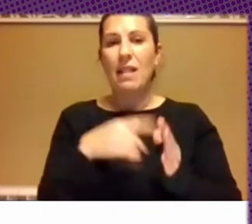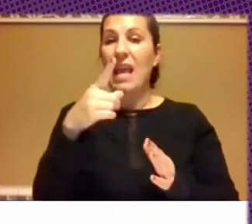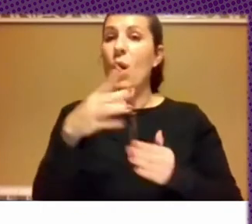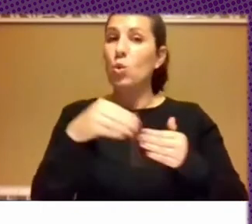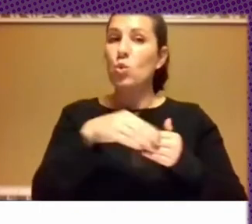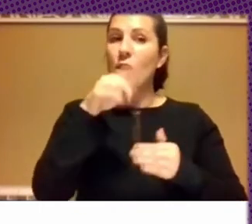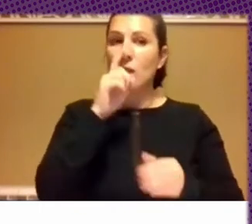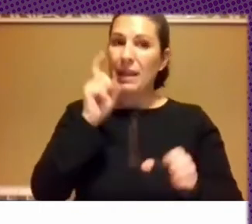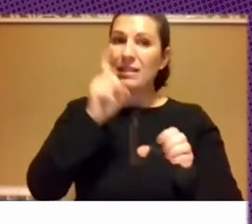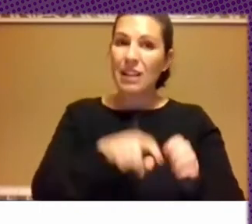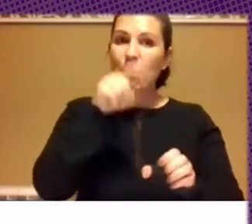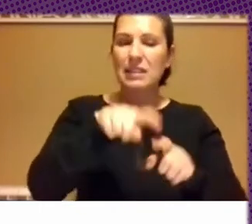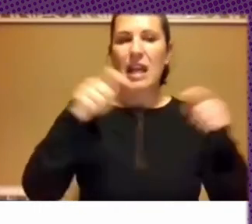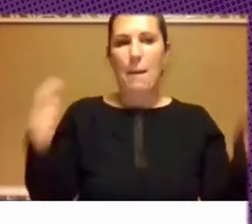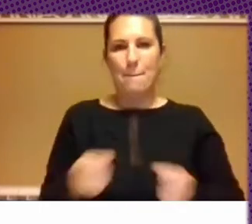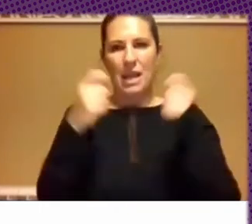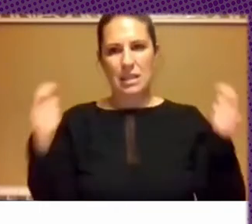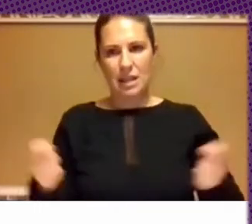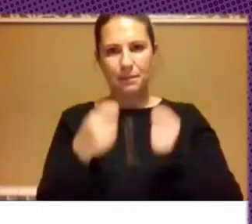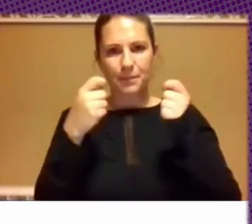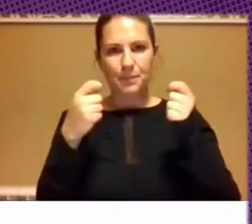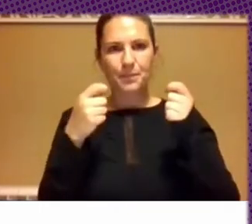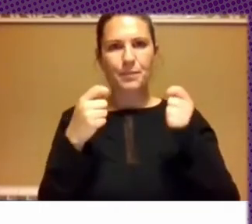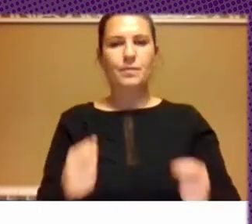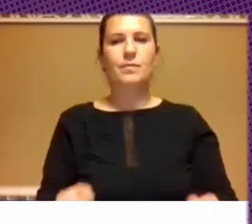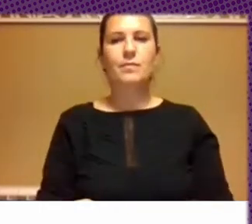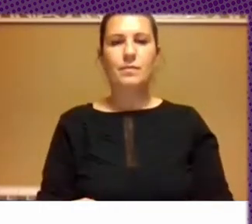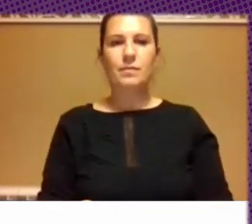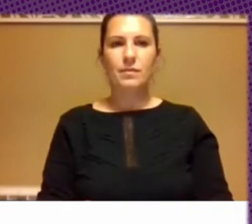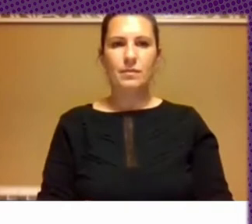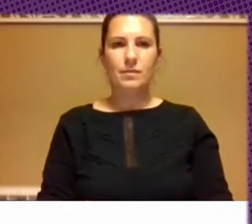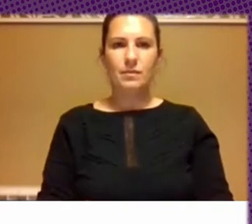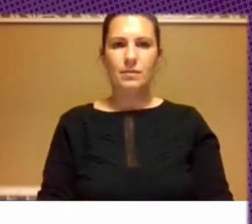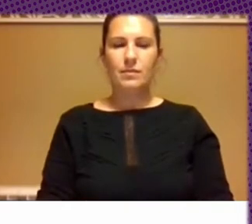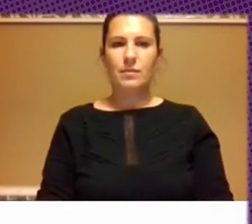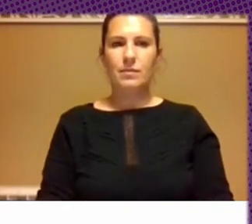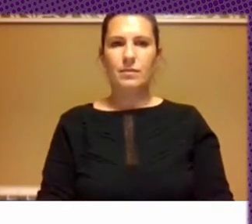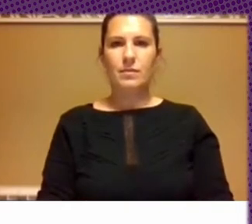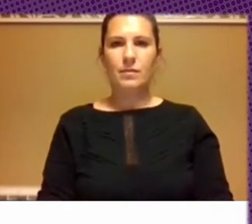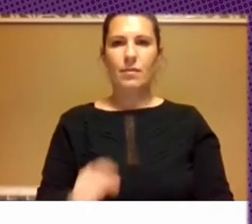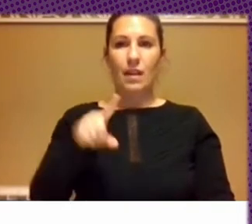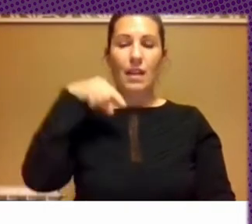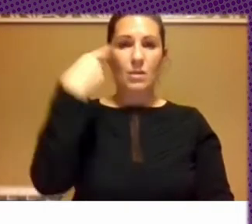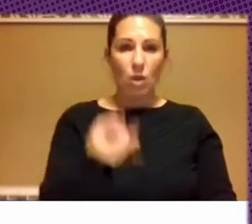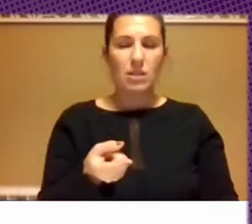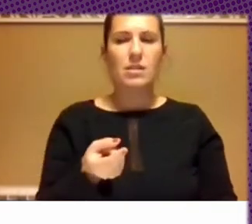participaron en esta campaña. Y después hubo un